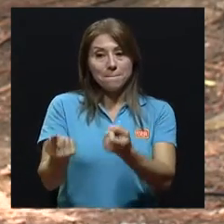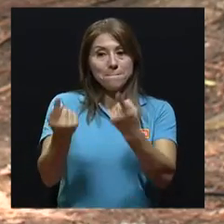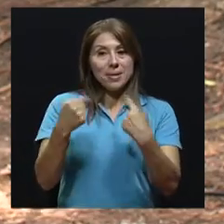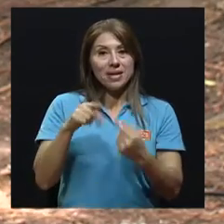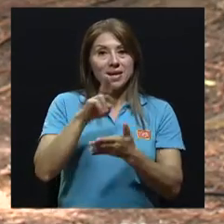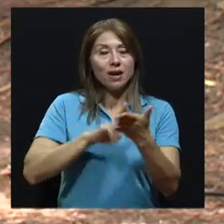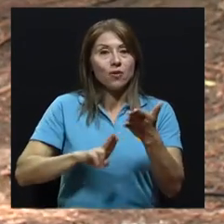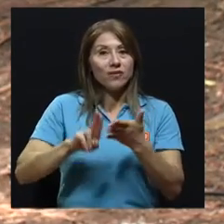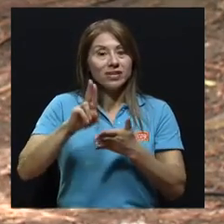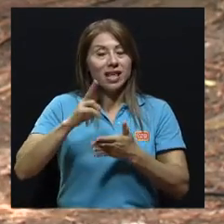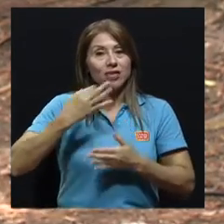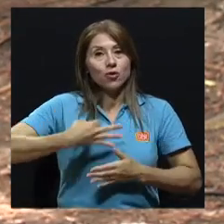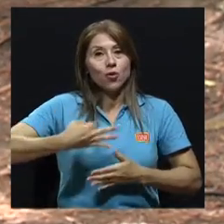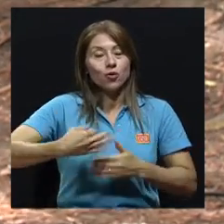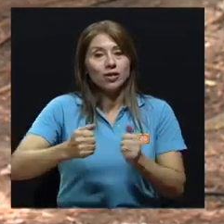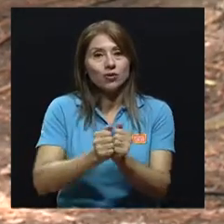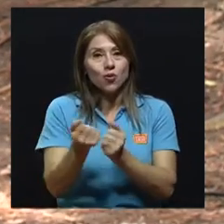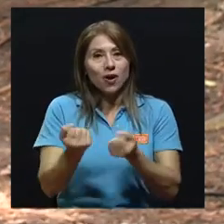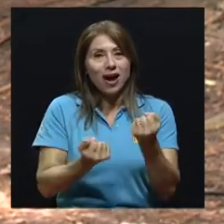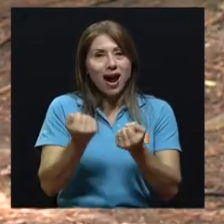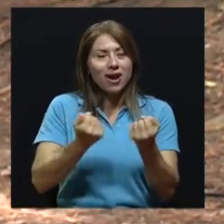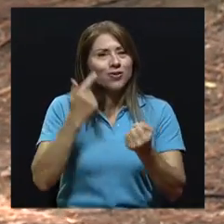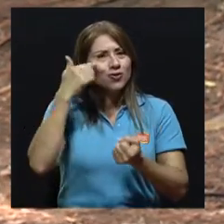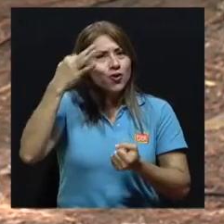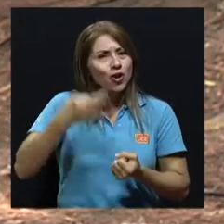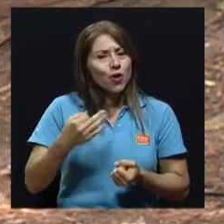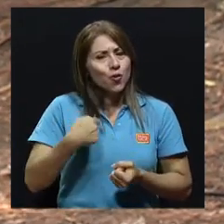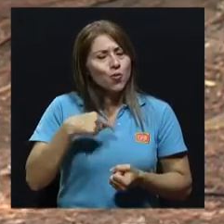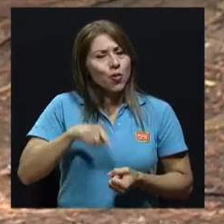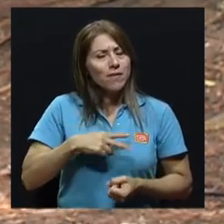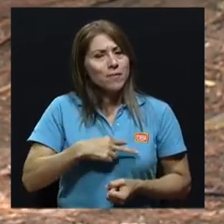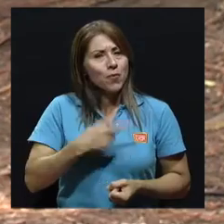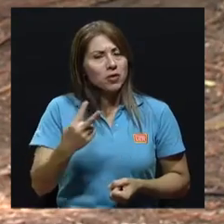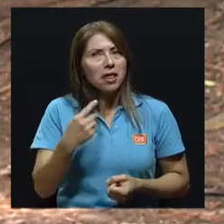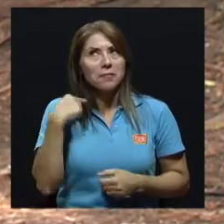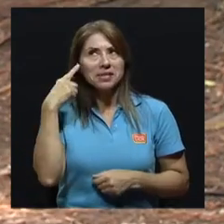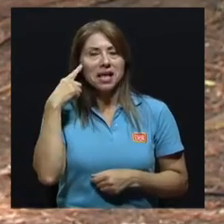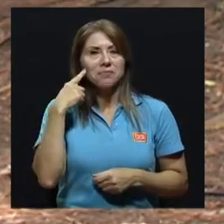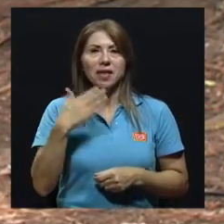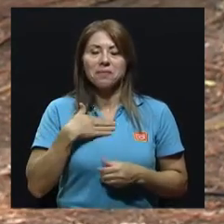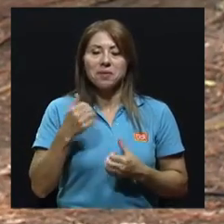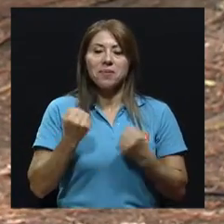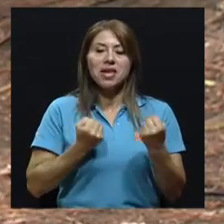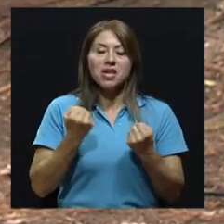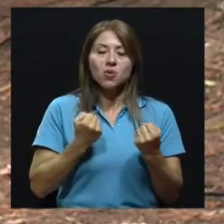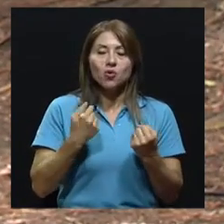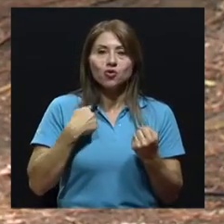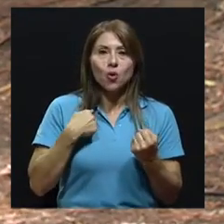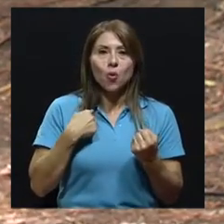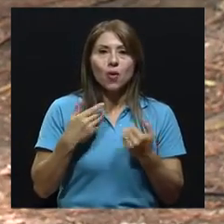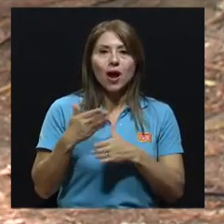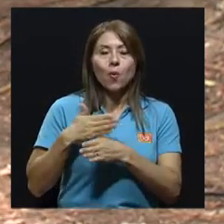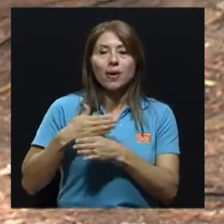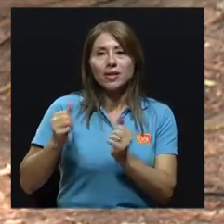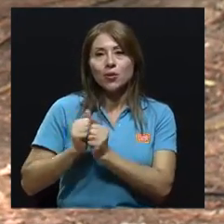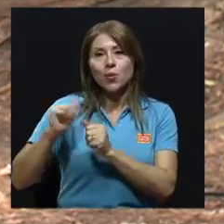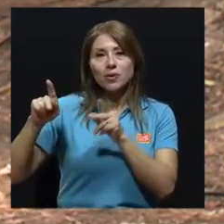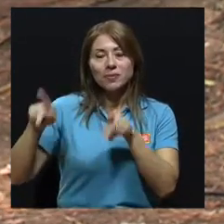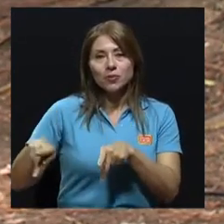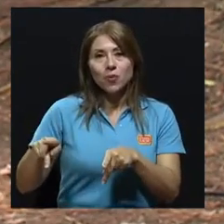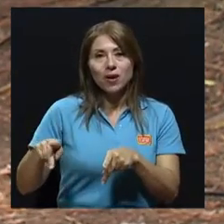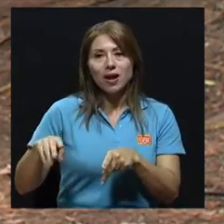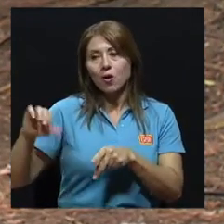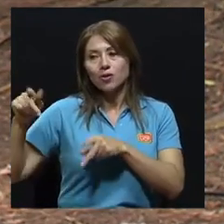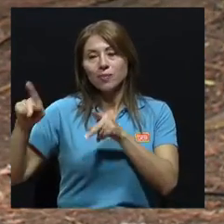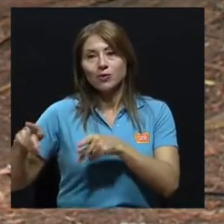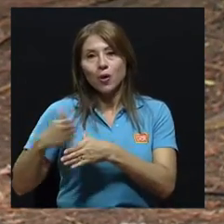campus o a la ciudad universitaria todos los días, ¿verdad? A venir, a hacer uno el propio de decir, bueno, voy a compartir el vehículo, podría ser una opción, pero